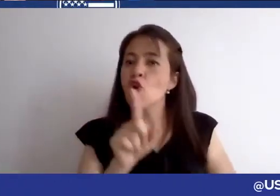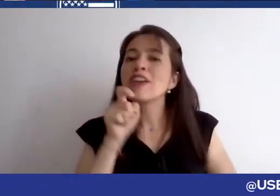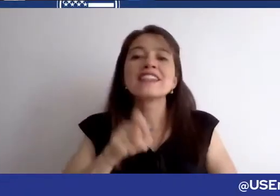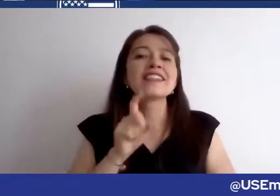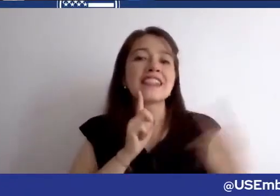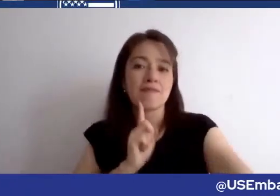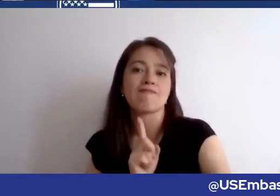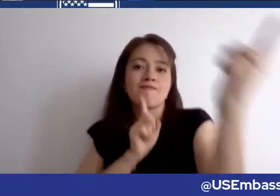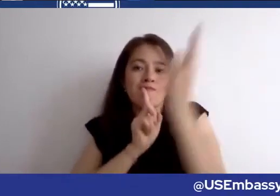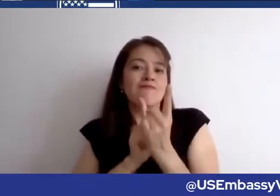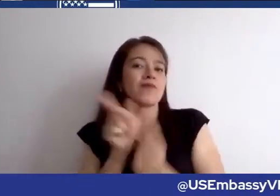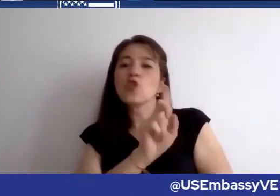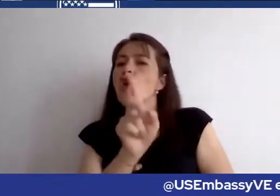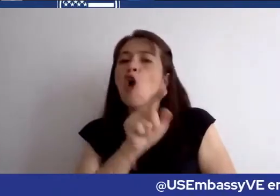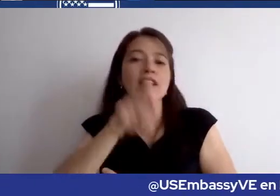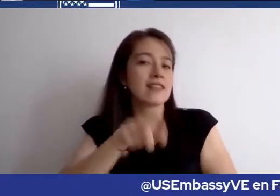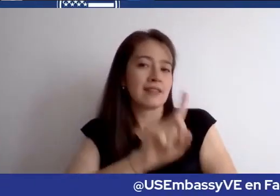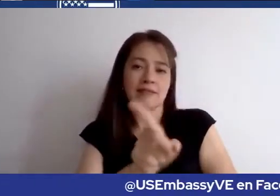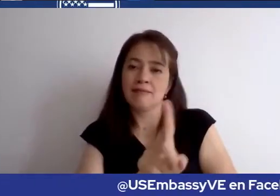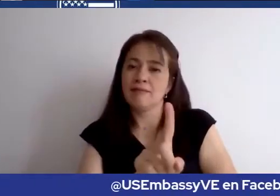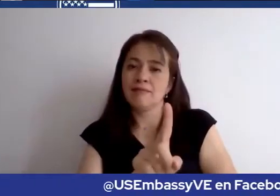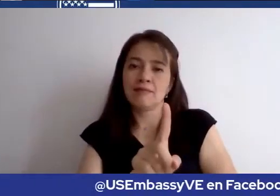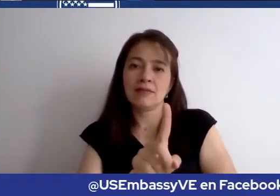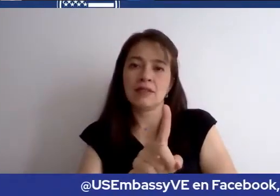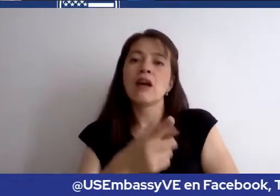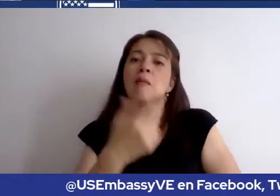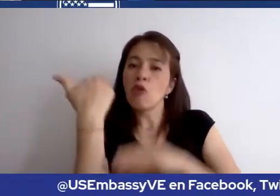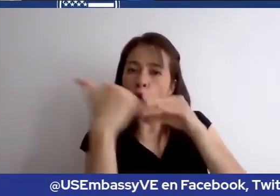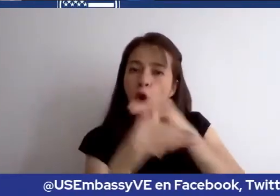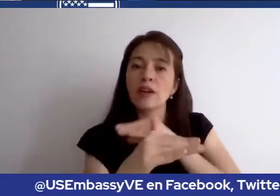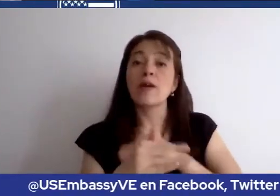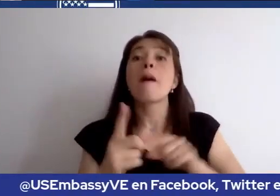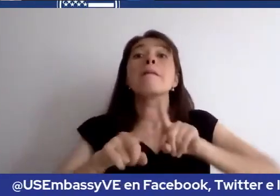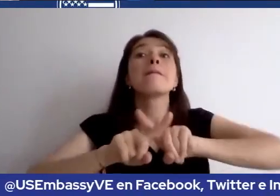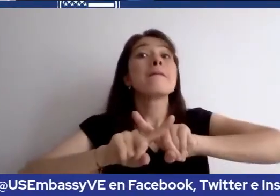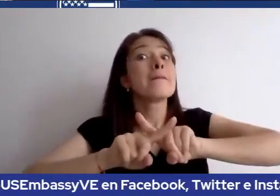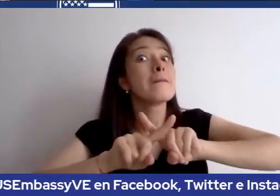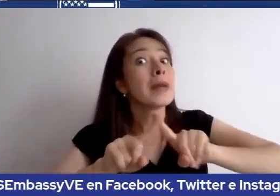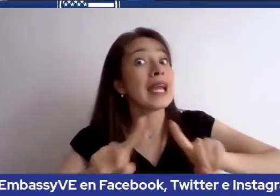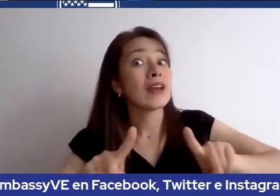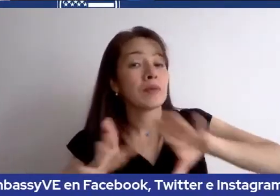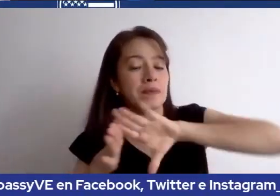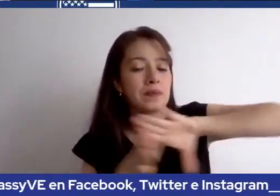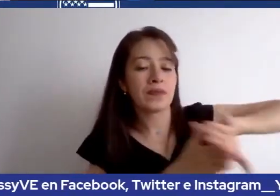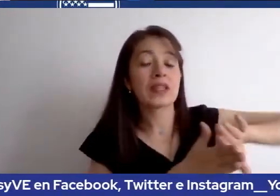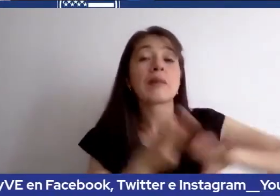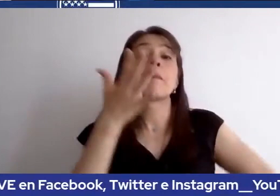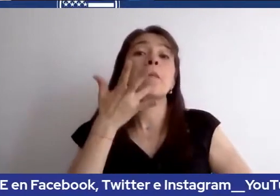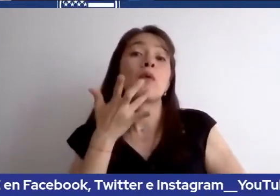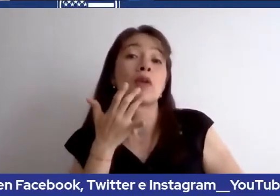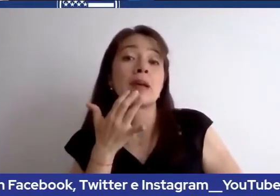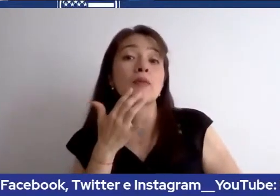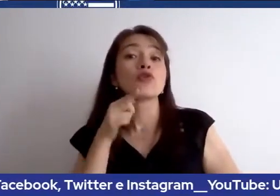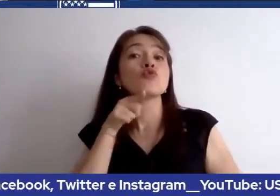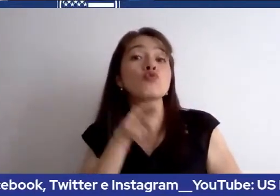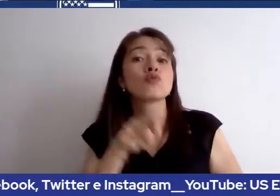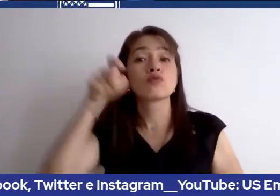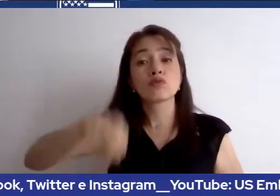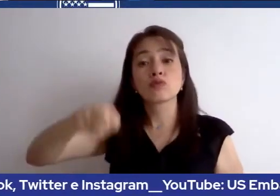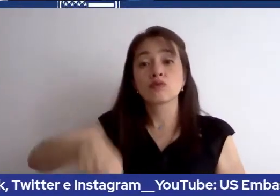a la embajada si es su primer pasaporte estadounidense o si el